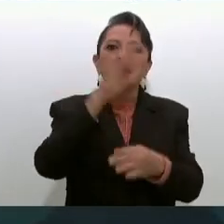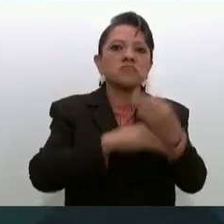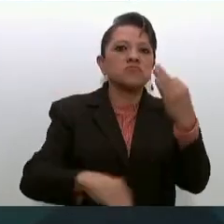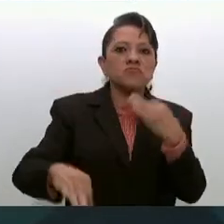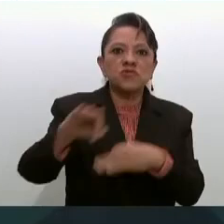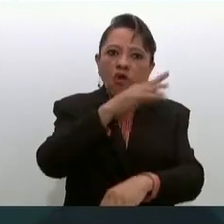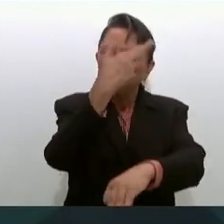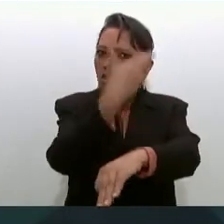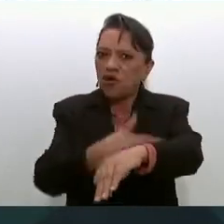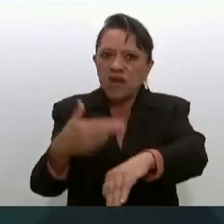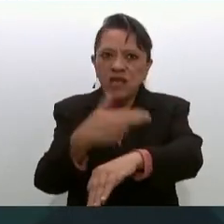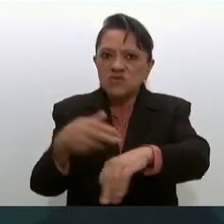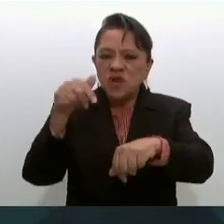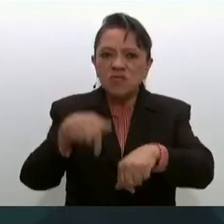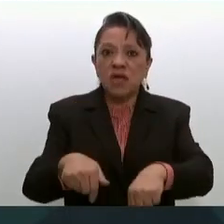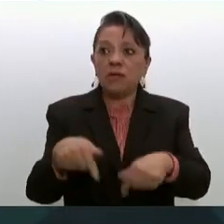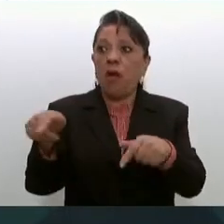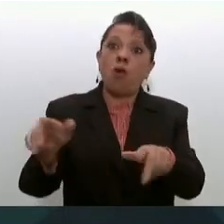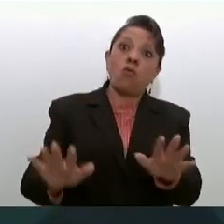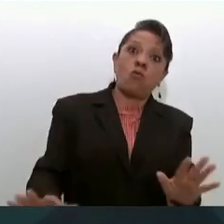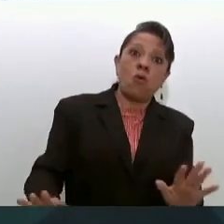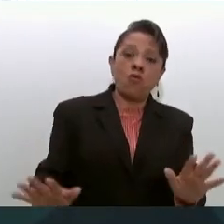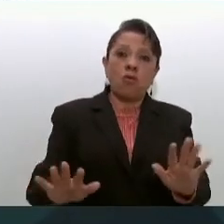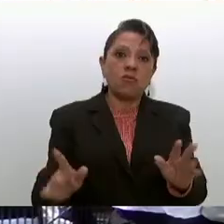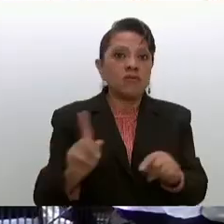resolutivo. imagínese,